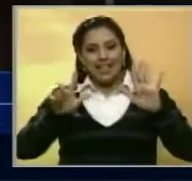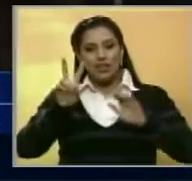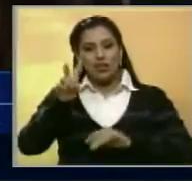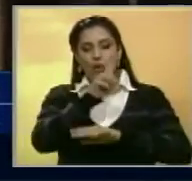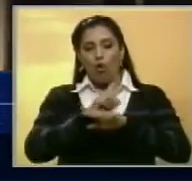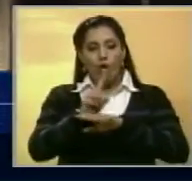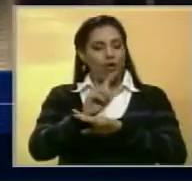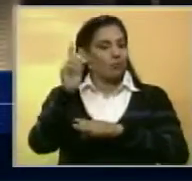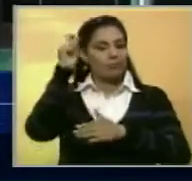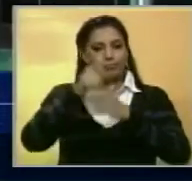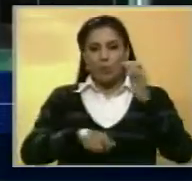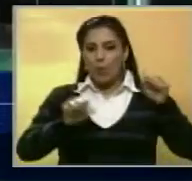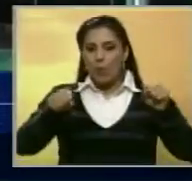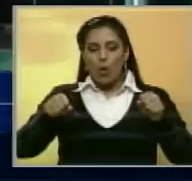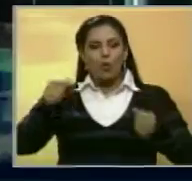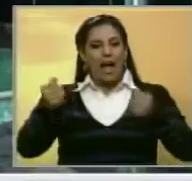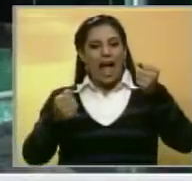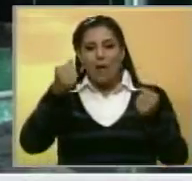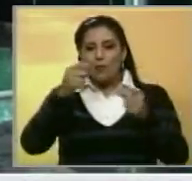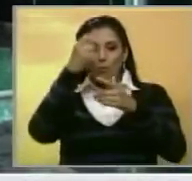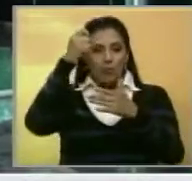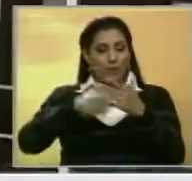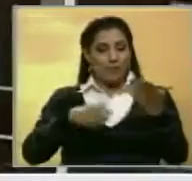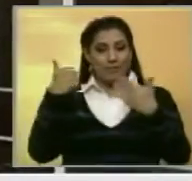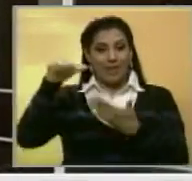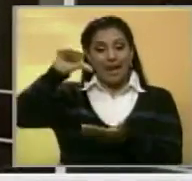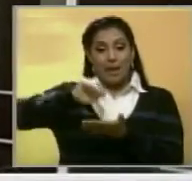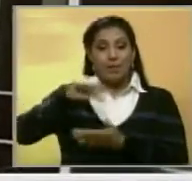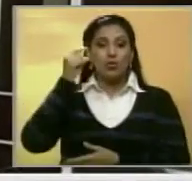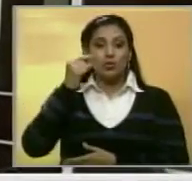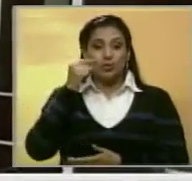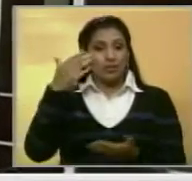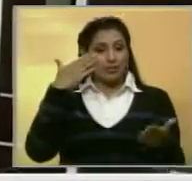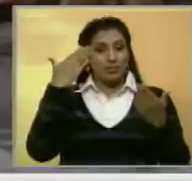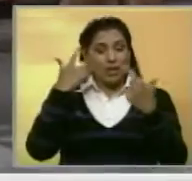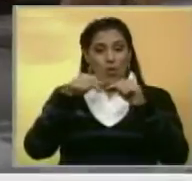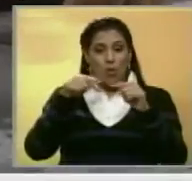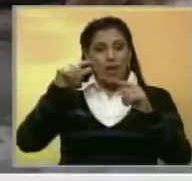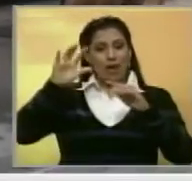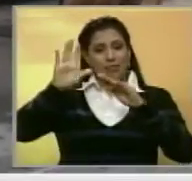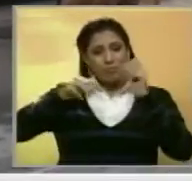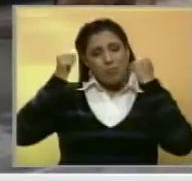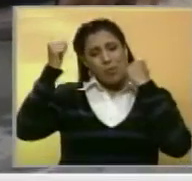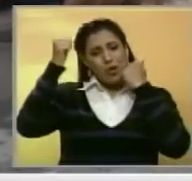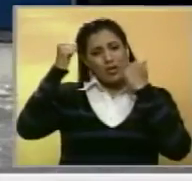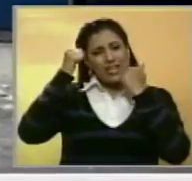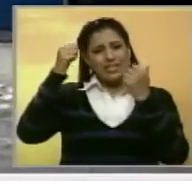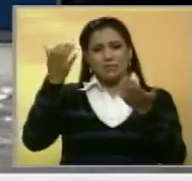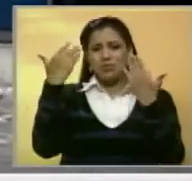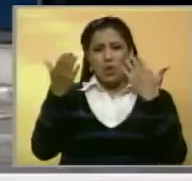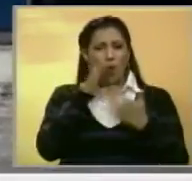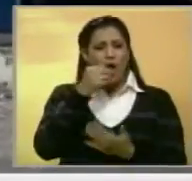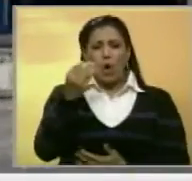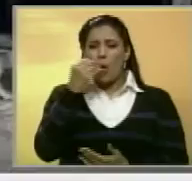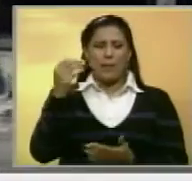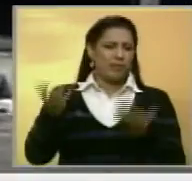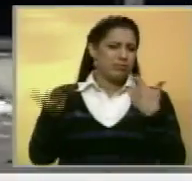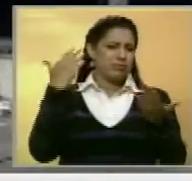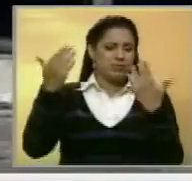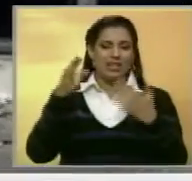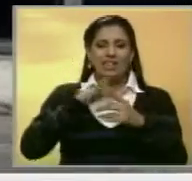plan de administración de carga. El día de ayer, la capital sucrense fue escenario de una serie de protestas por escasez de alimento,